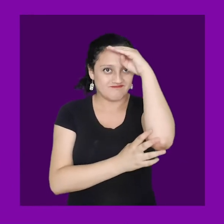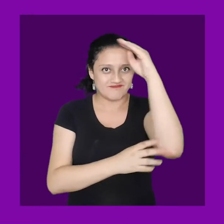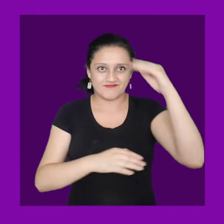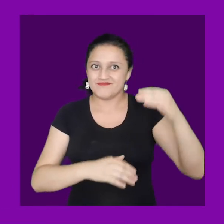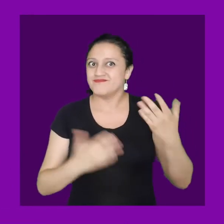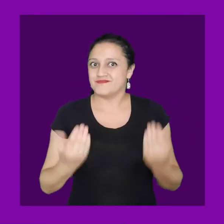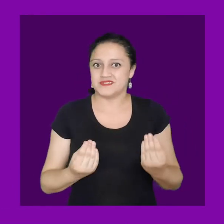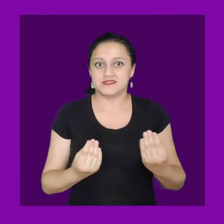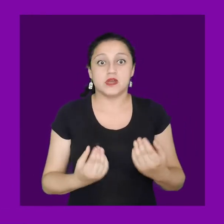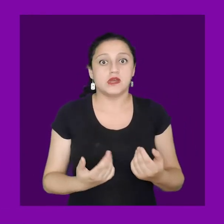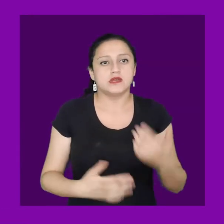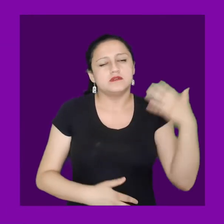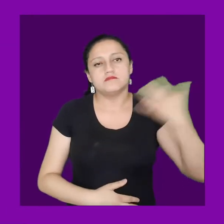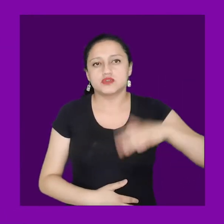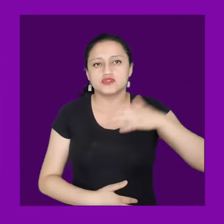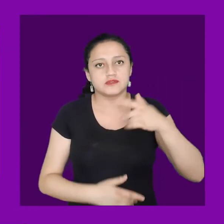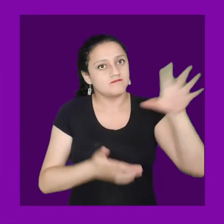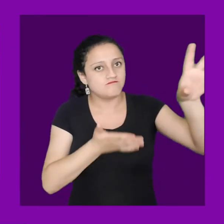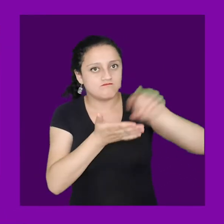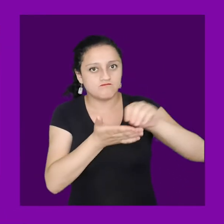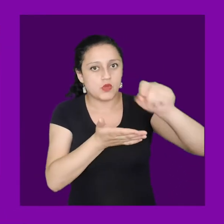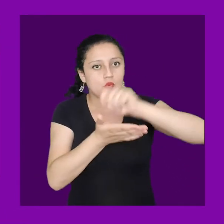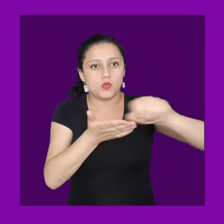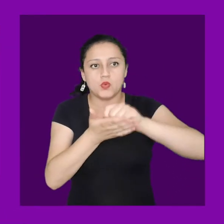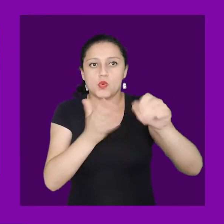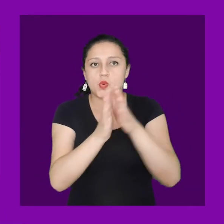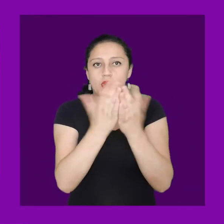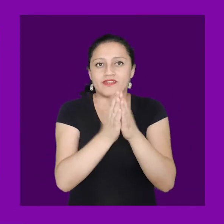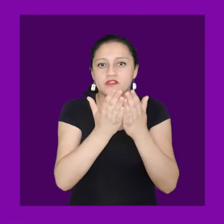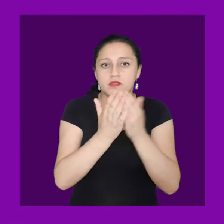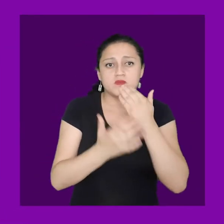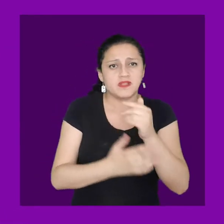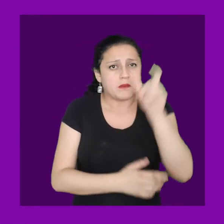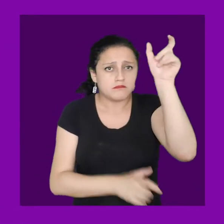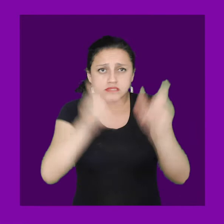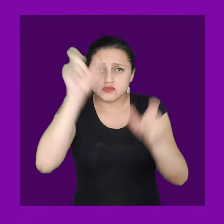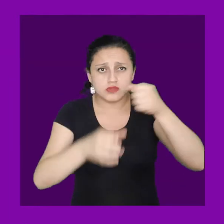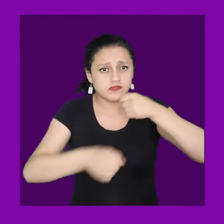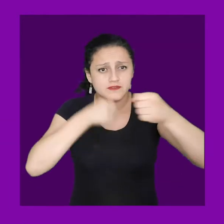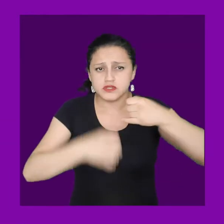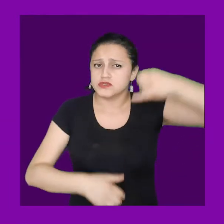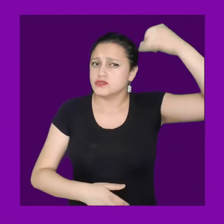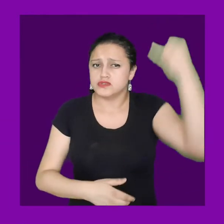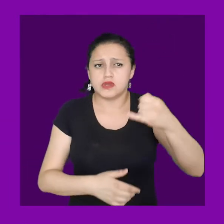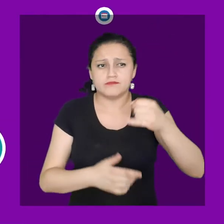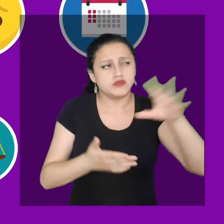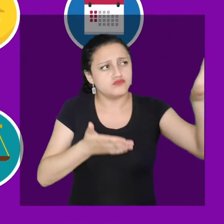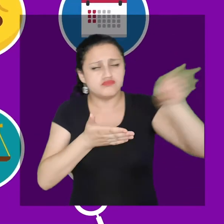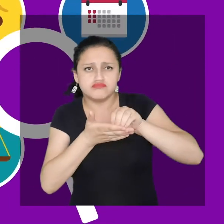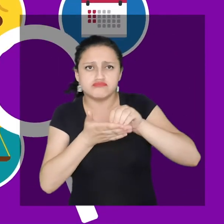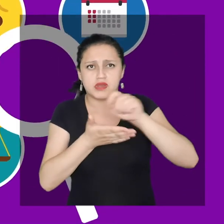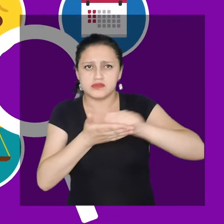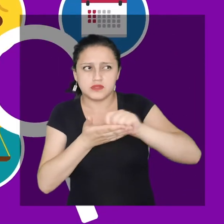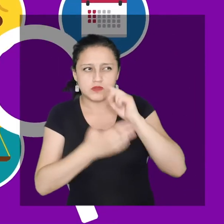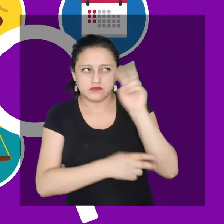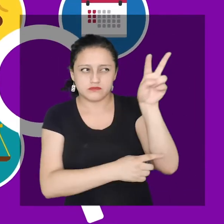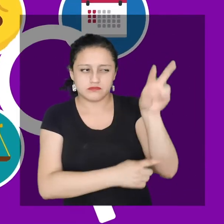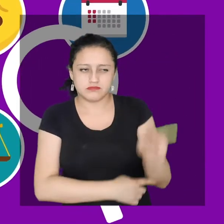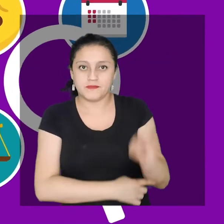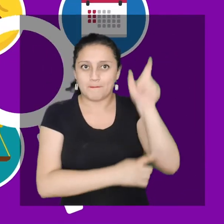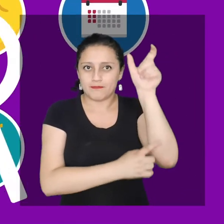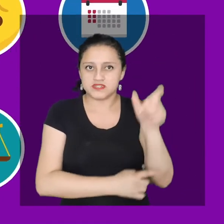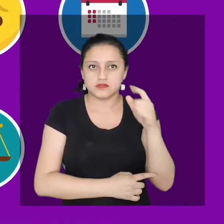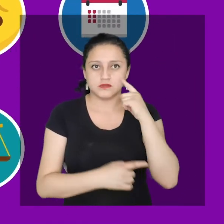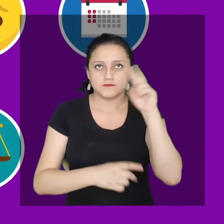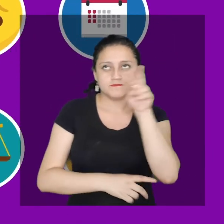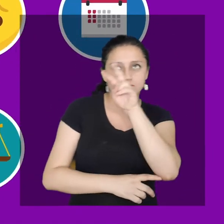e hipótesis. Registro de lo dicho, pero también de lo omitido. Un buen entrevistador presta atención a los detalles.